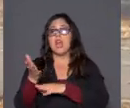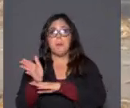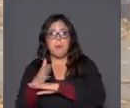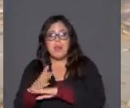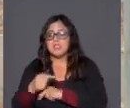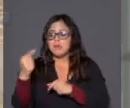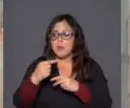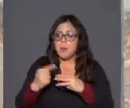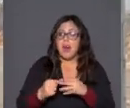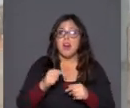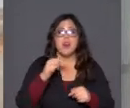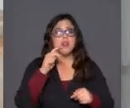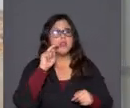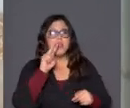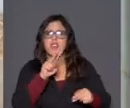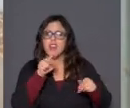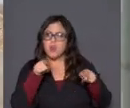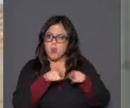ve como una amenaza?